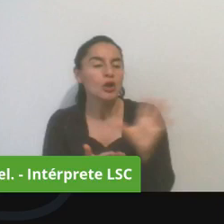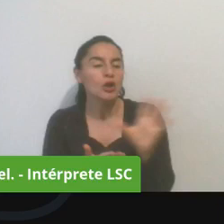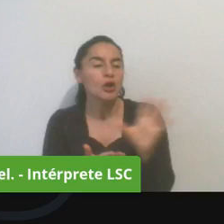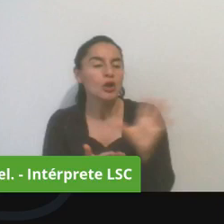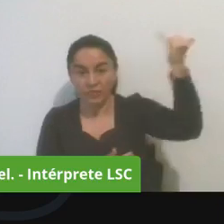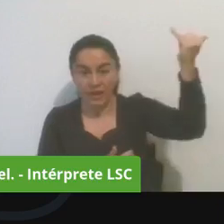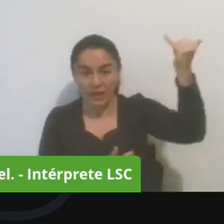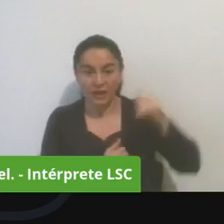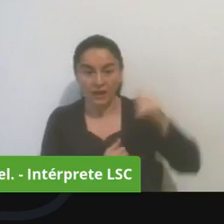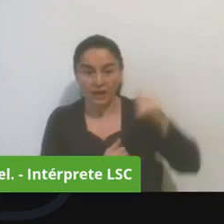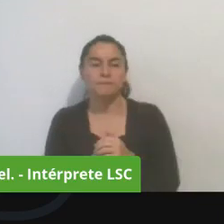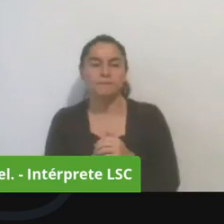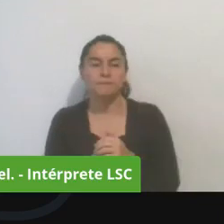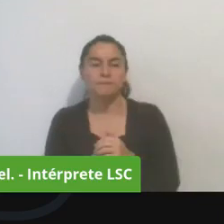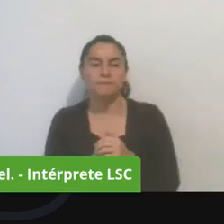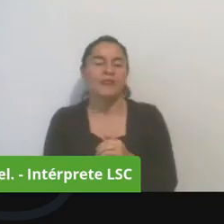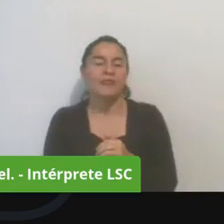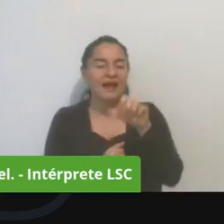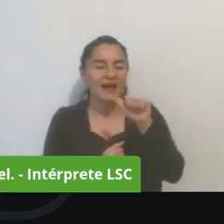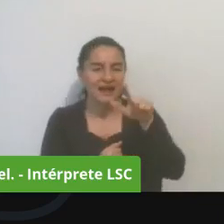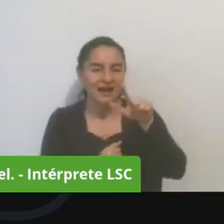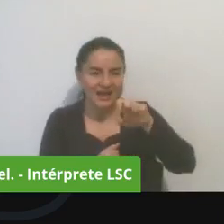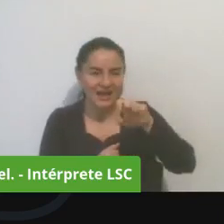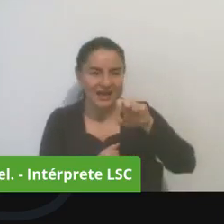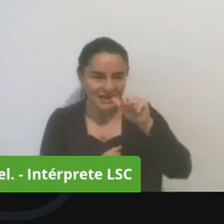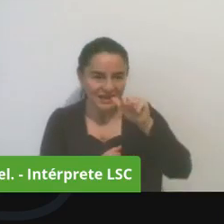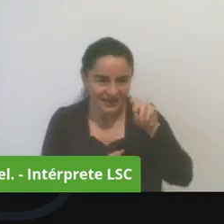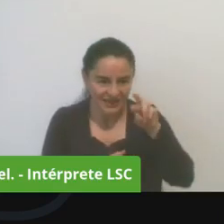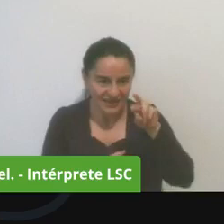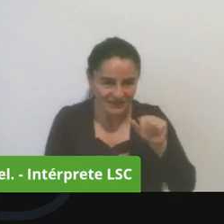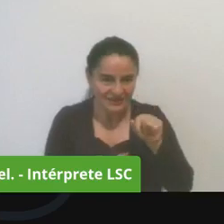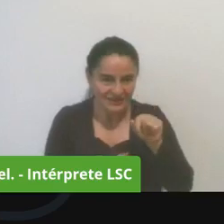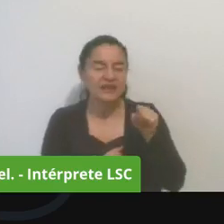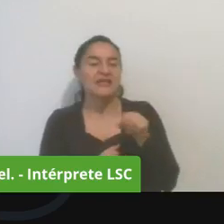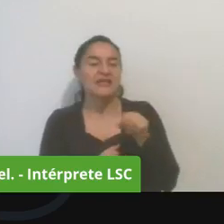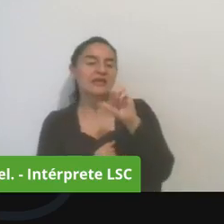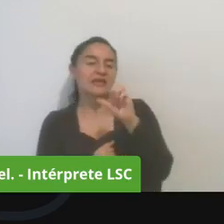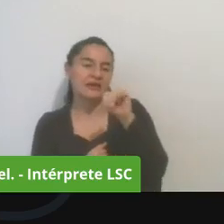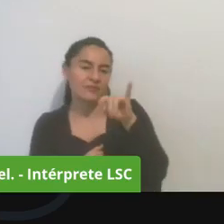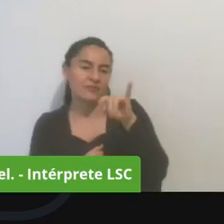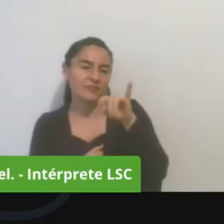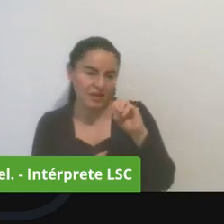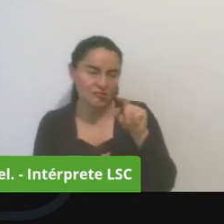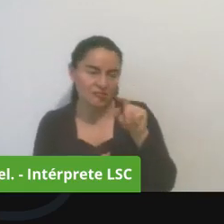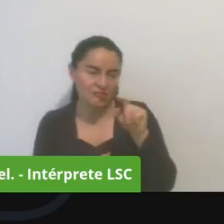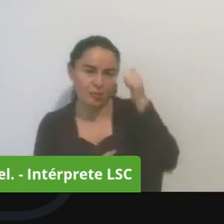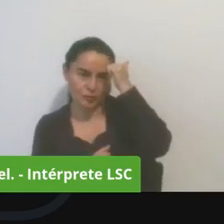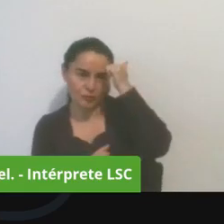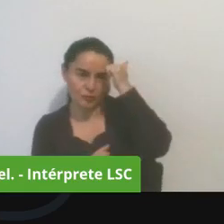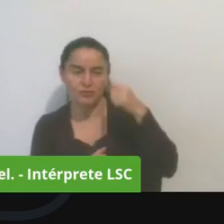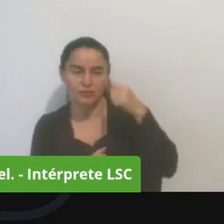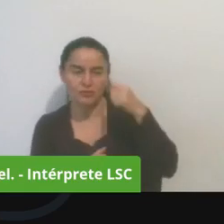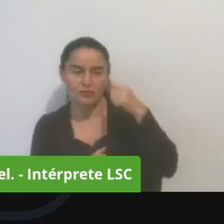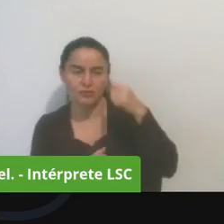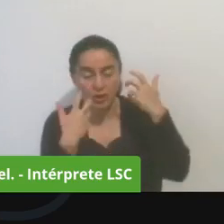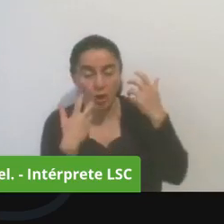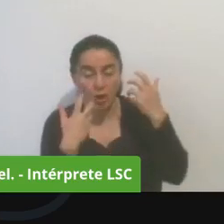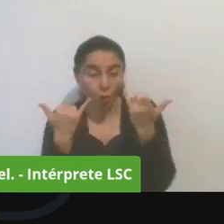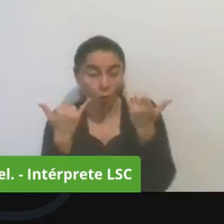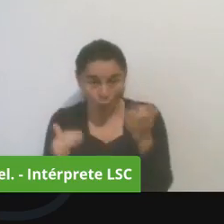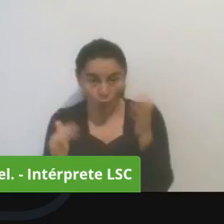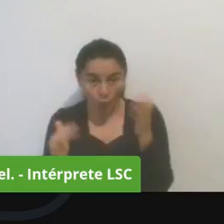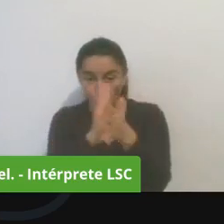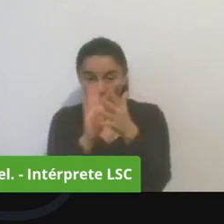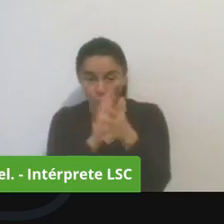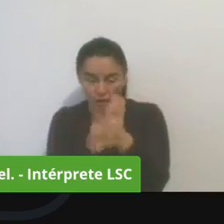quiero decirles que muchas de estas cosas que se están diciendo al comunal que lleva muchos años le parece un poco